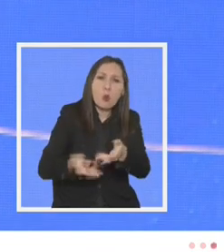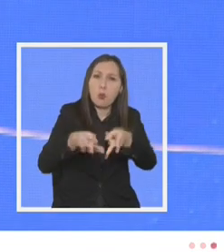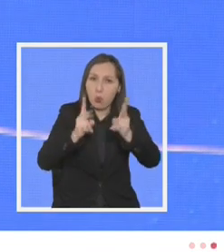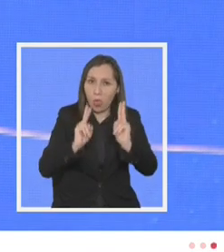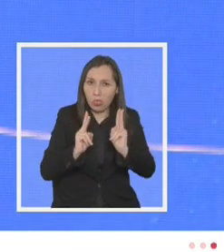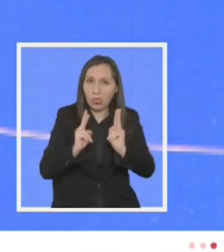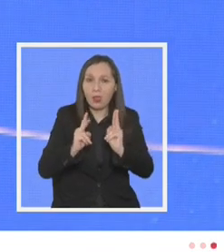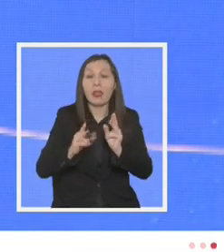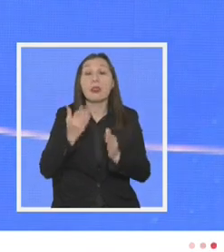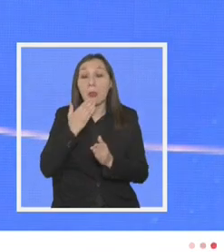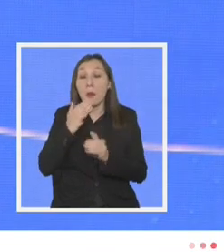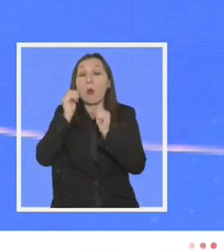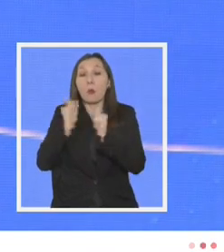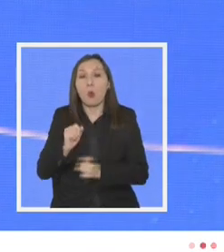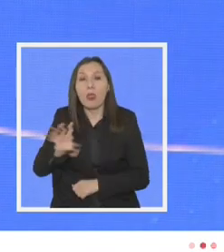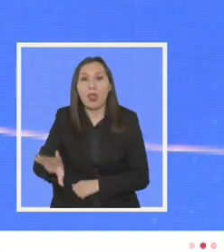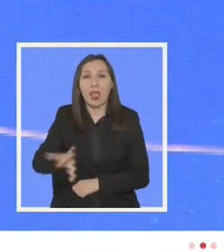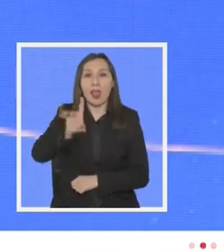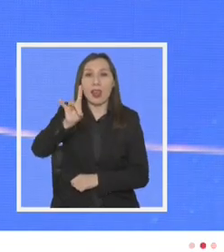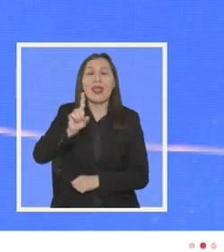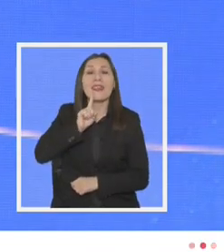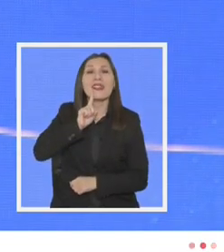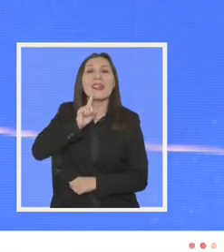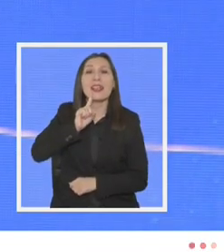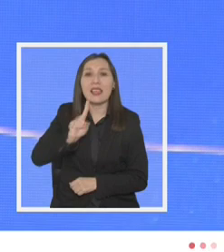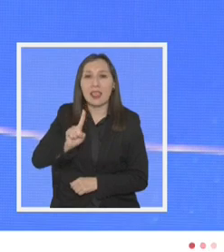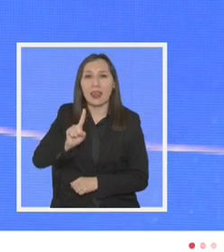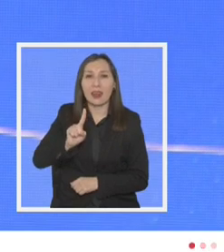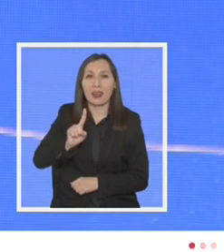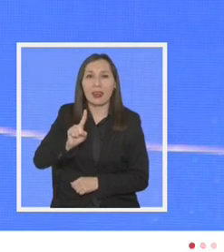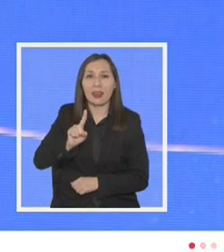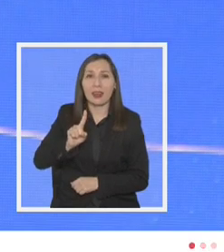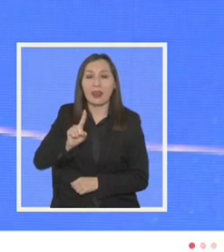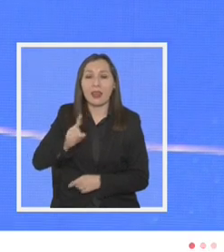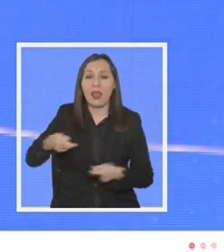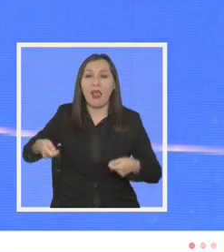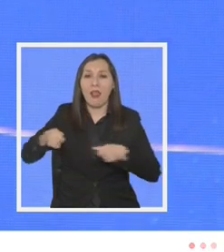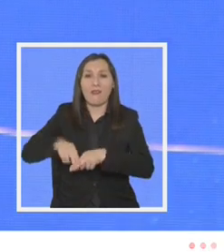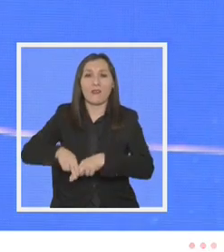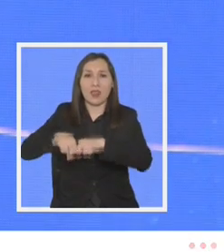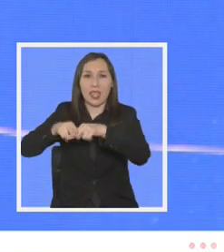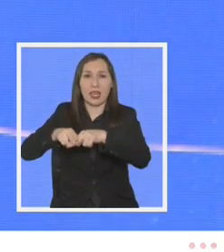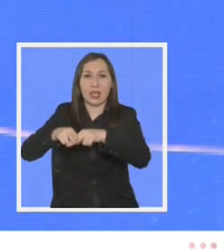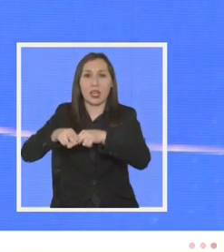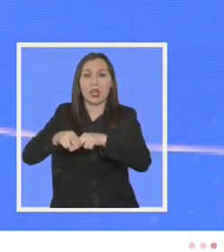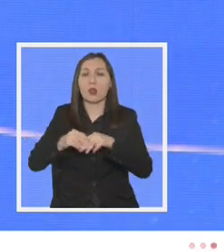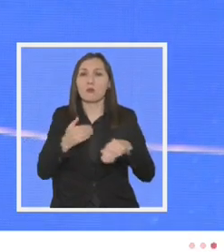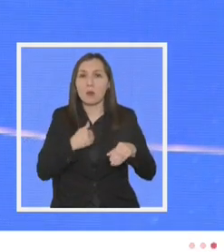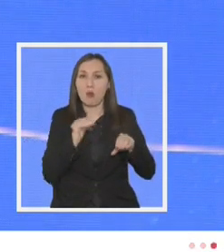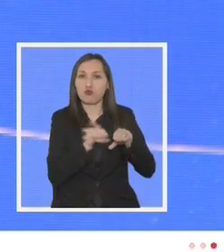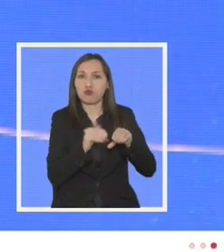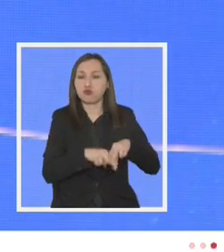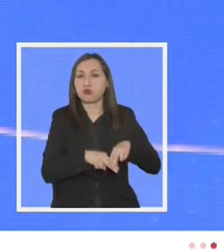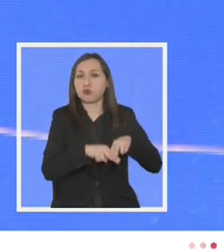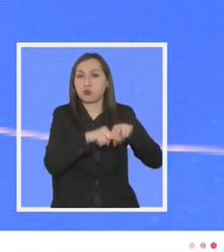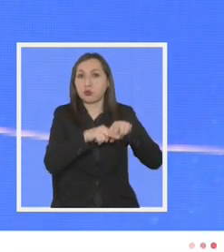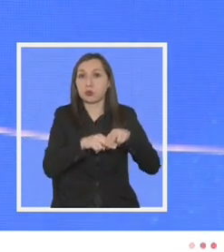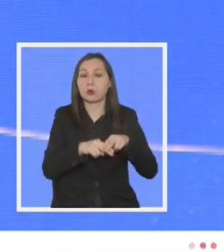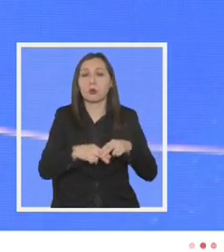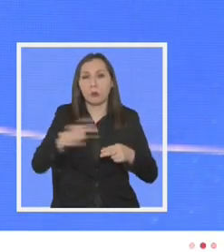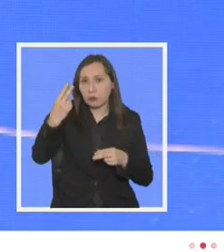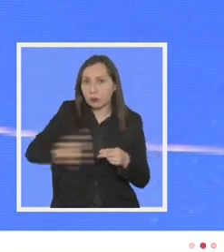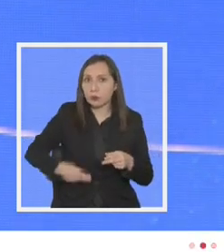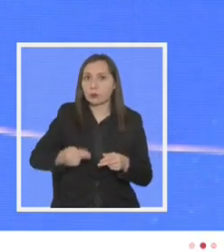posibilidad de elegir quien invierte los fondos ahorrados y por lo tanto la